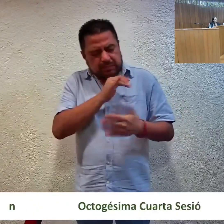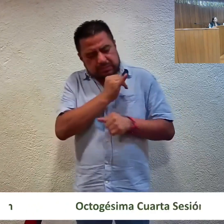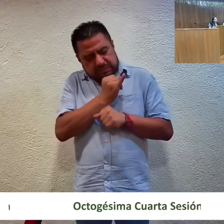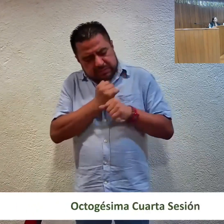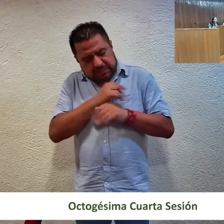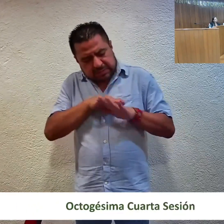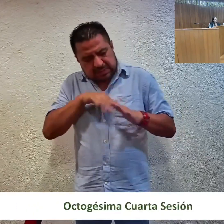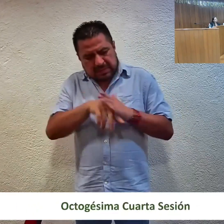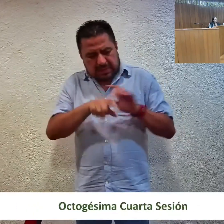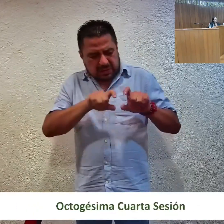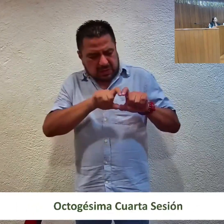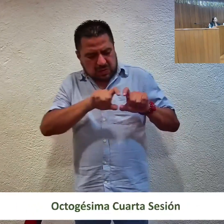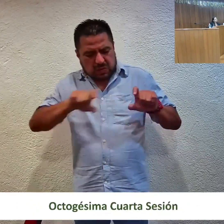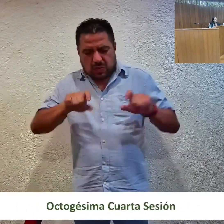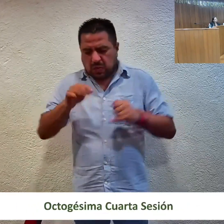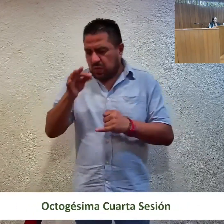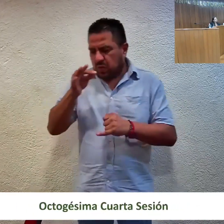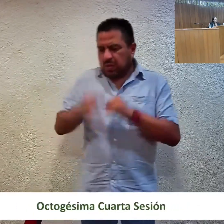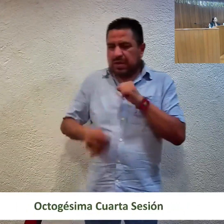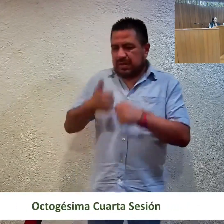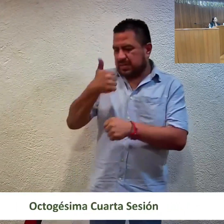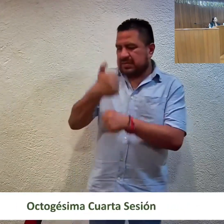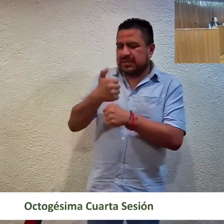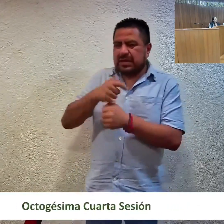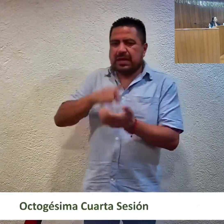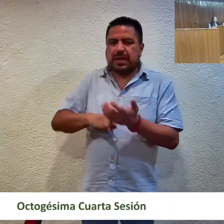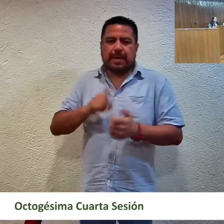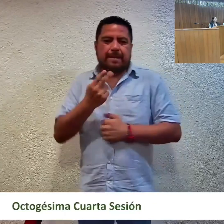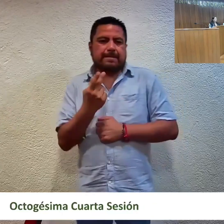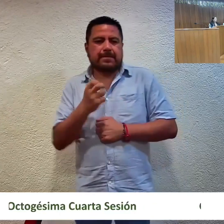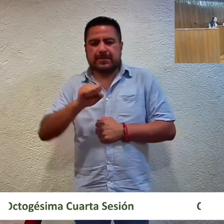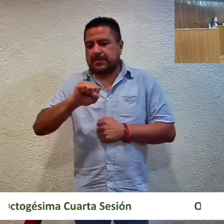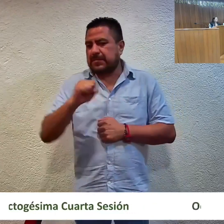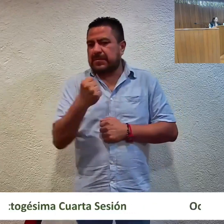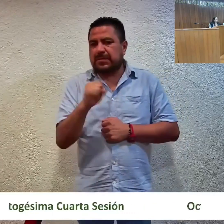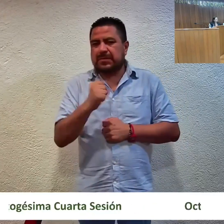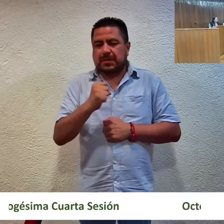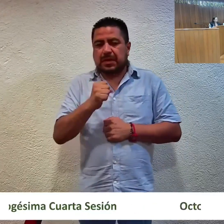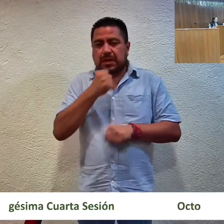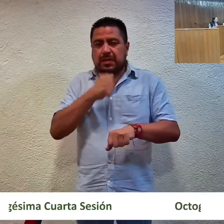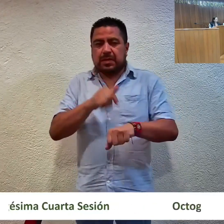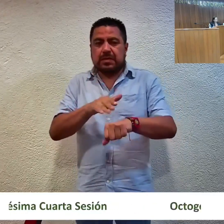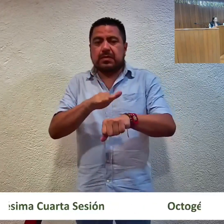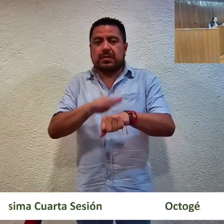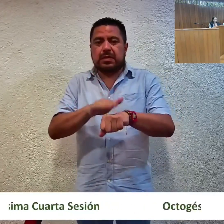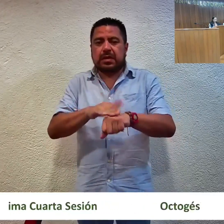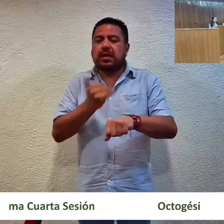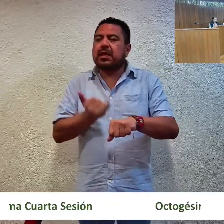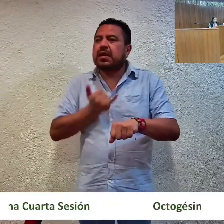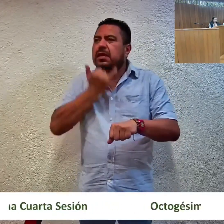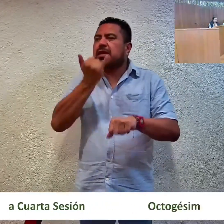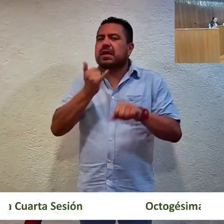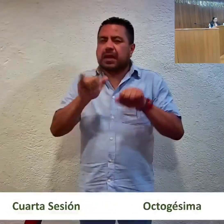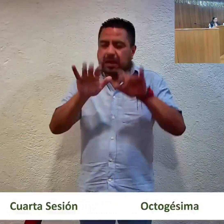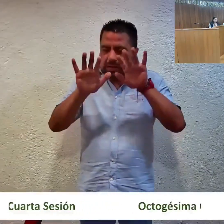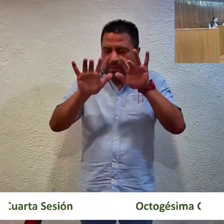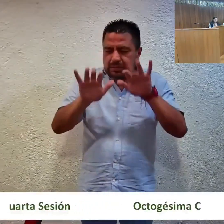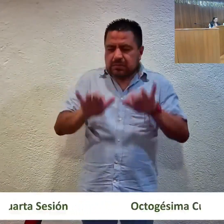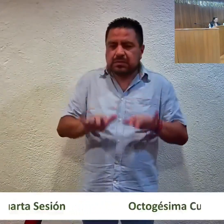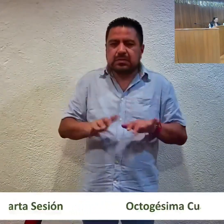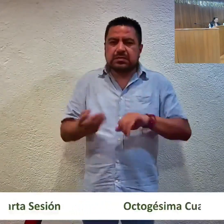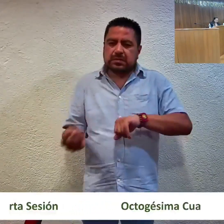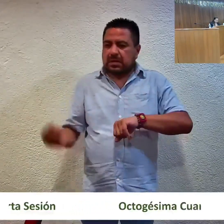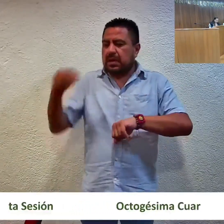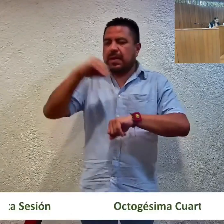al último párrafo del considerando sexto del acuerdo plenario de 25 de septiembre, se advierte que por error de redacción quedó